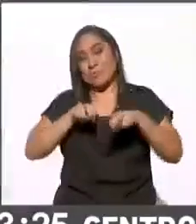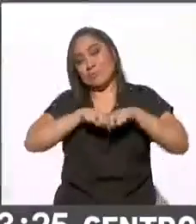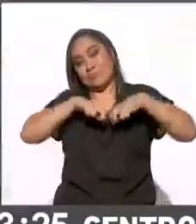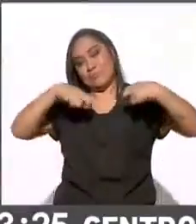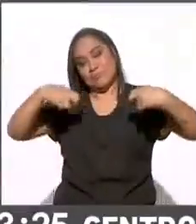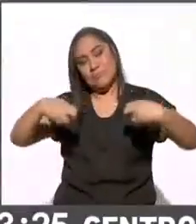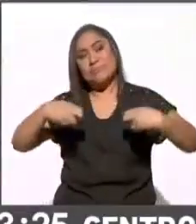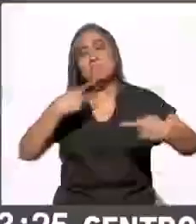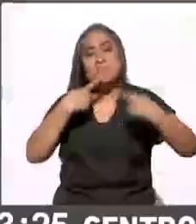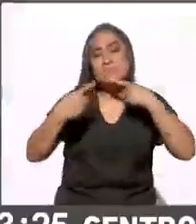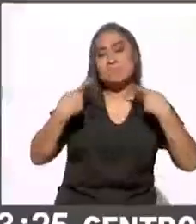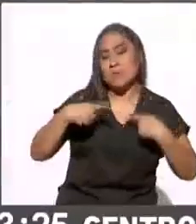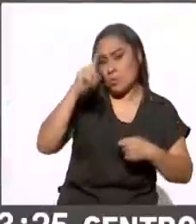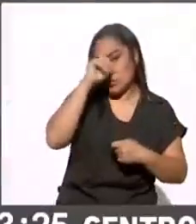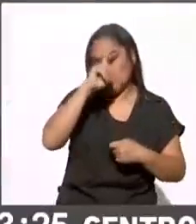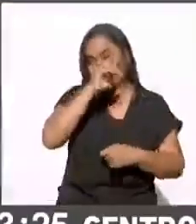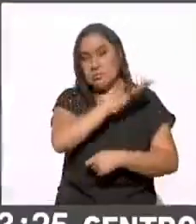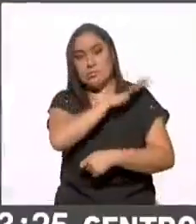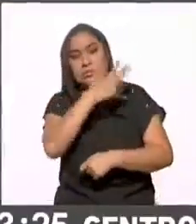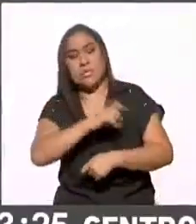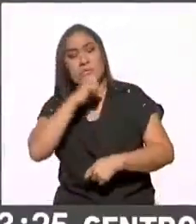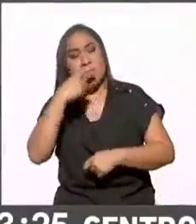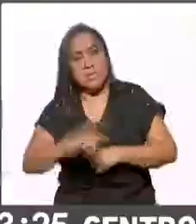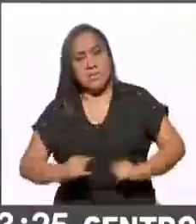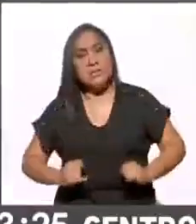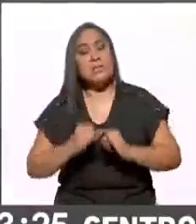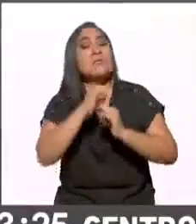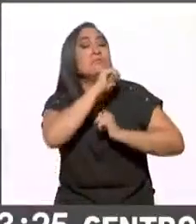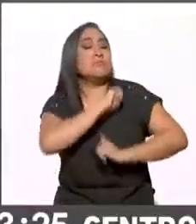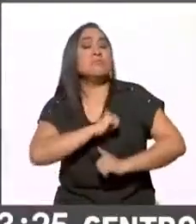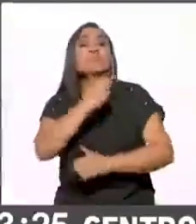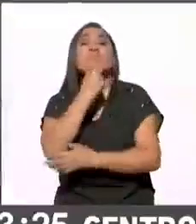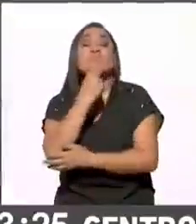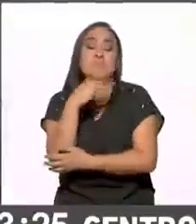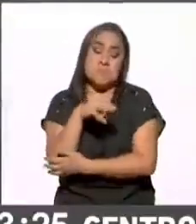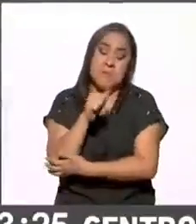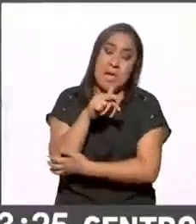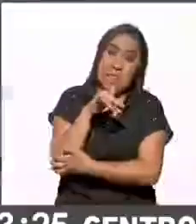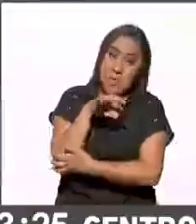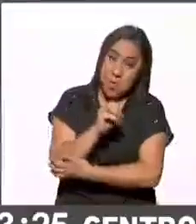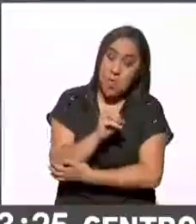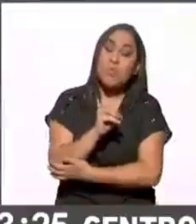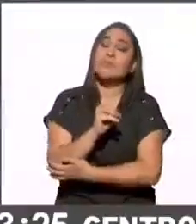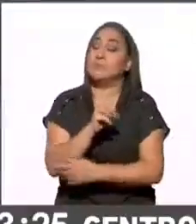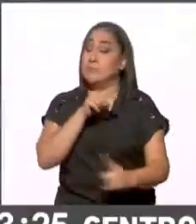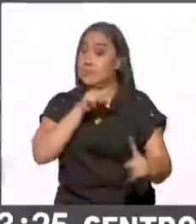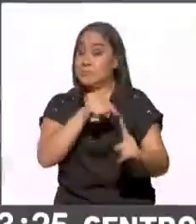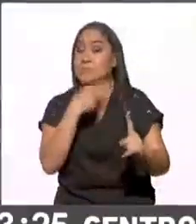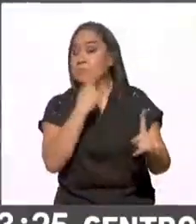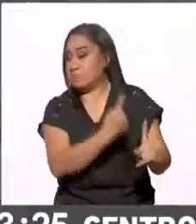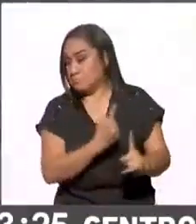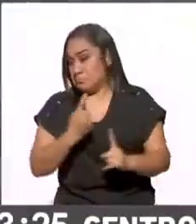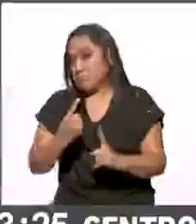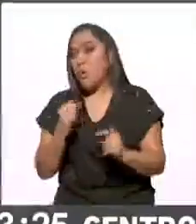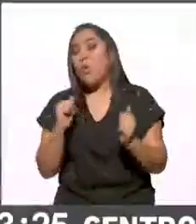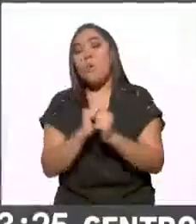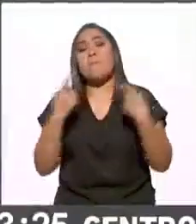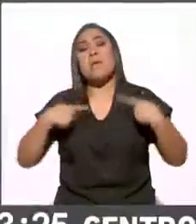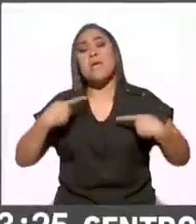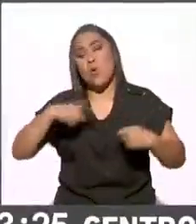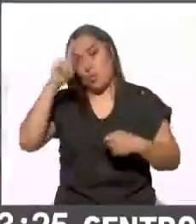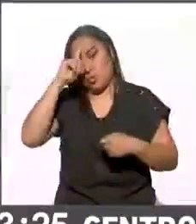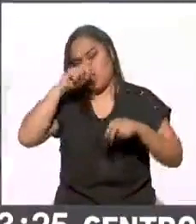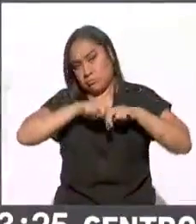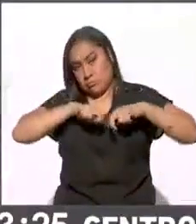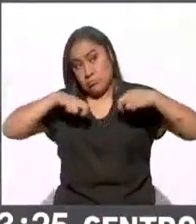General de este instituto, presidido por Mario Velázquez. Él está precisamente con los consejeros, van a salir en